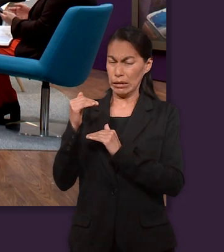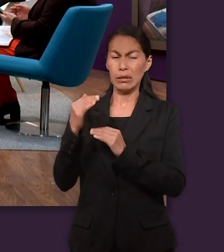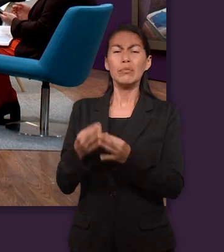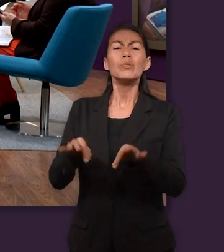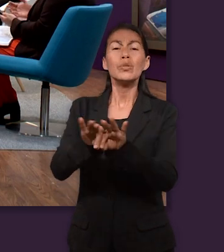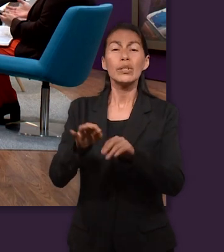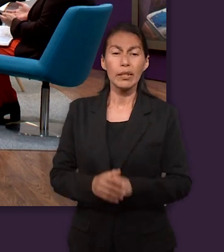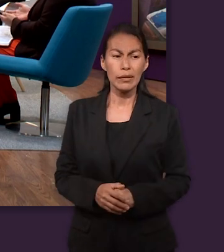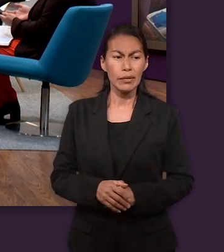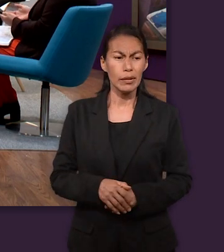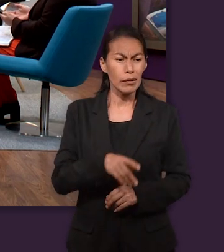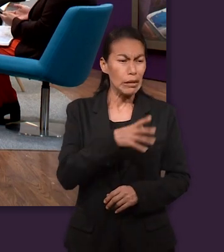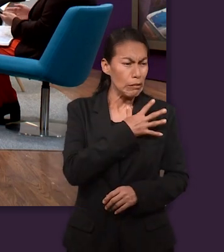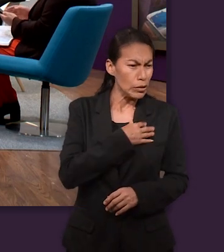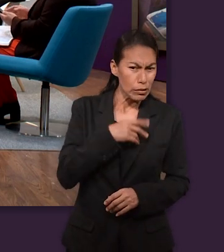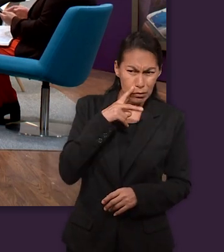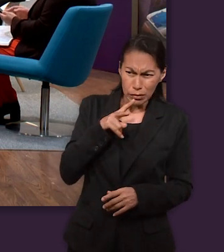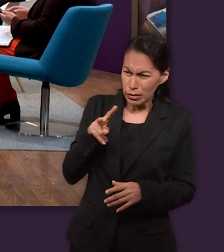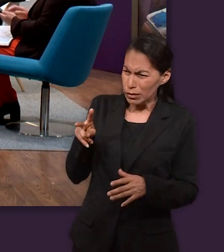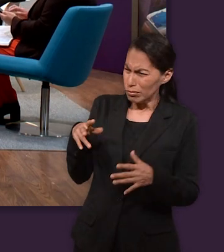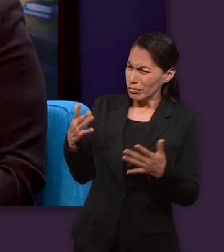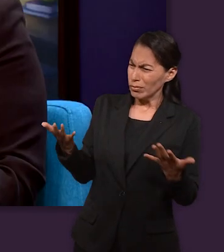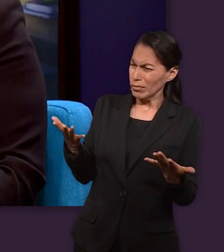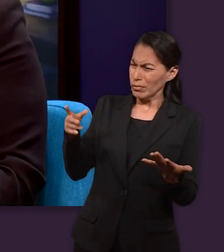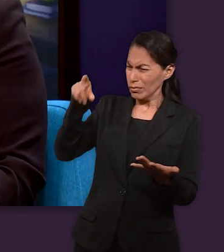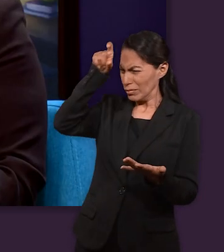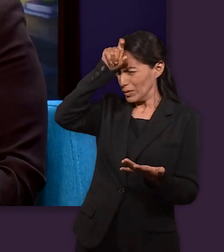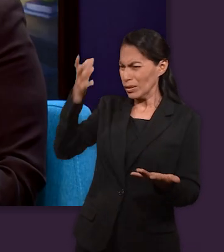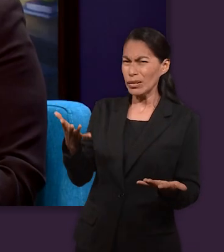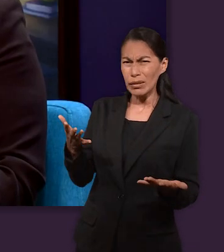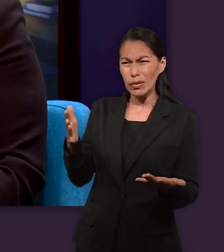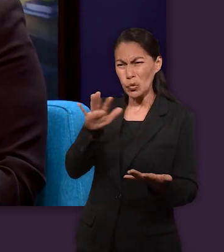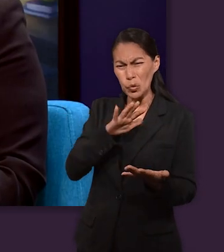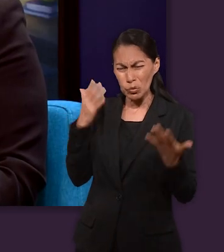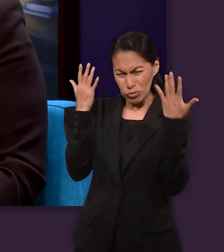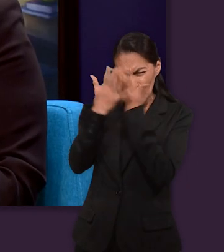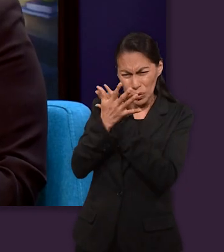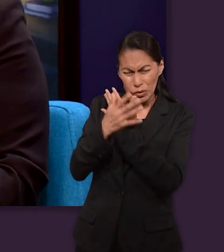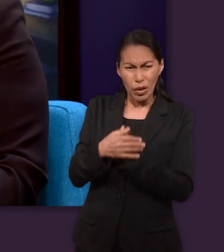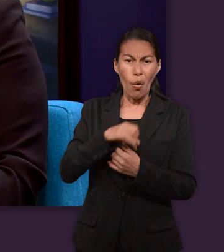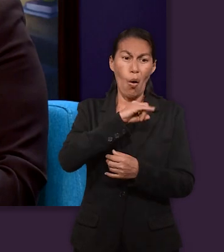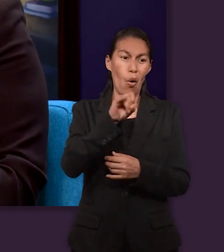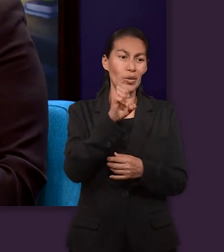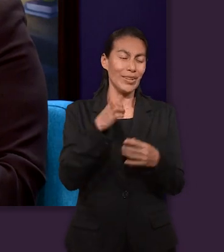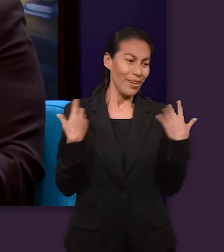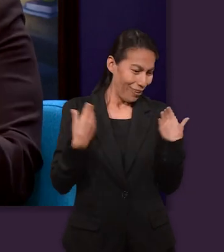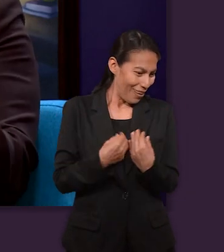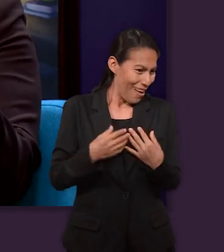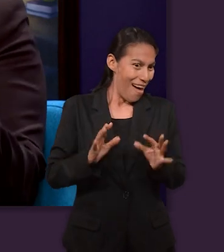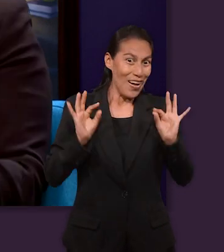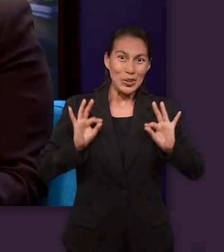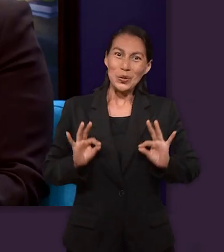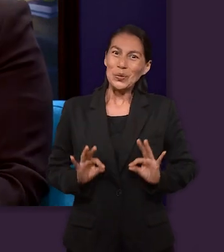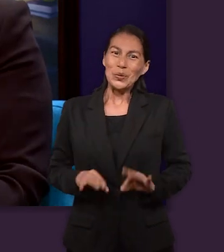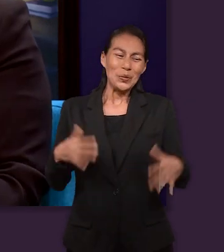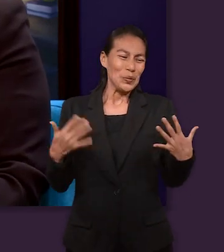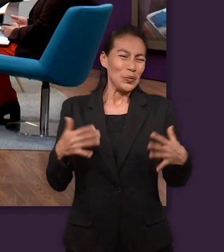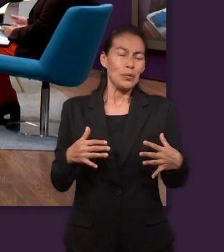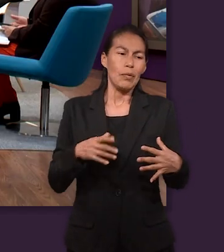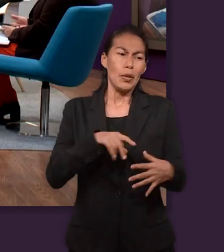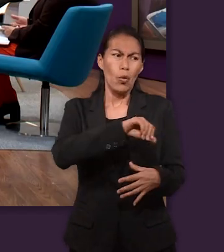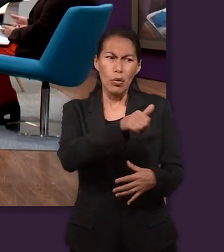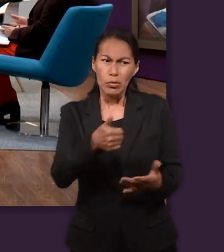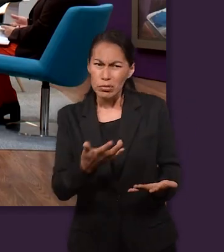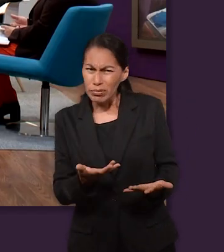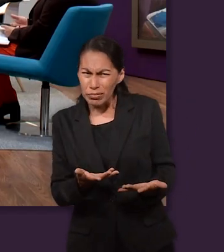personas de distinción, les pareció otra prueba de parcialidad. Y pues a José le iba muy bien,